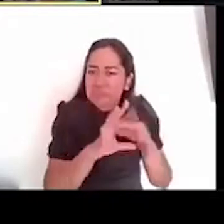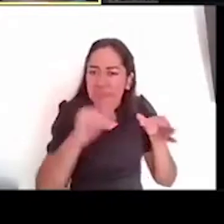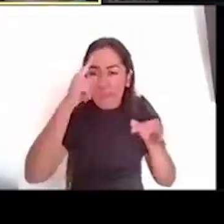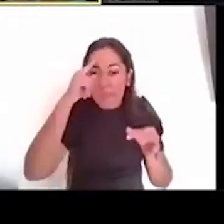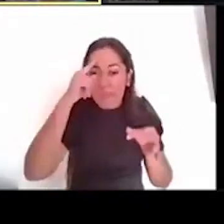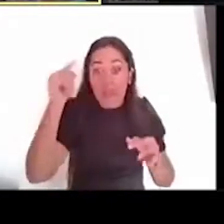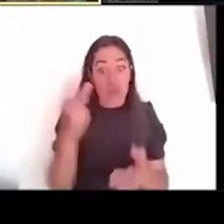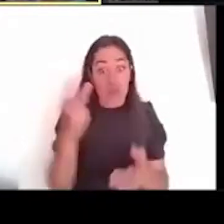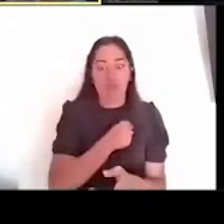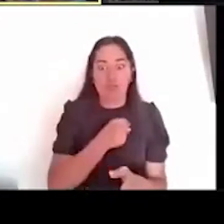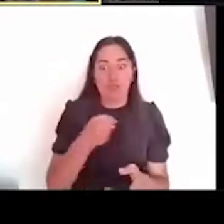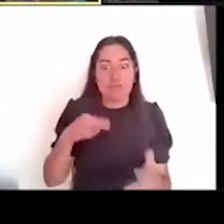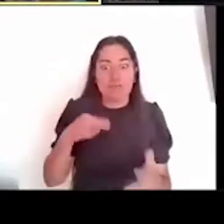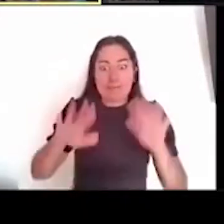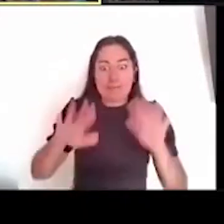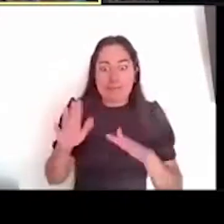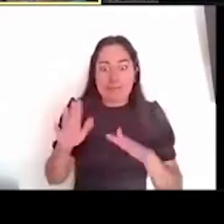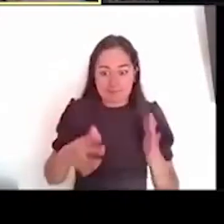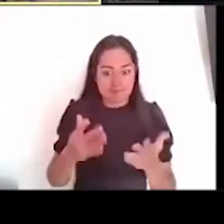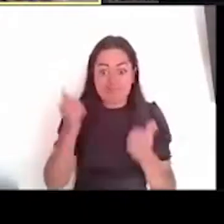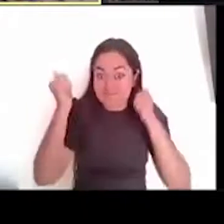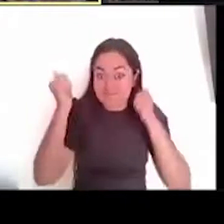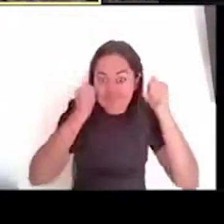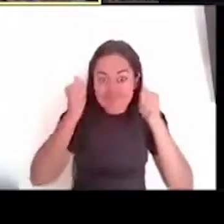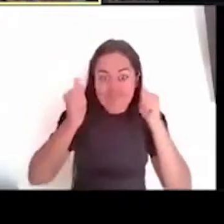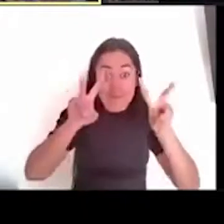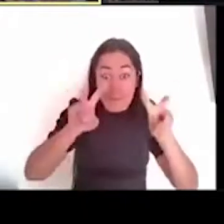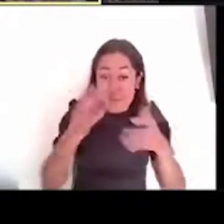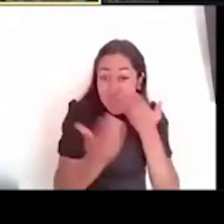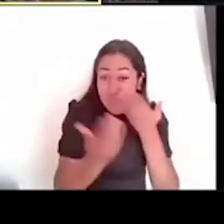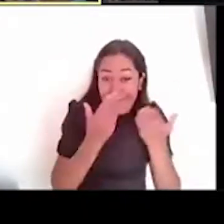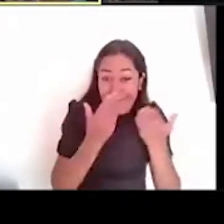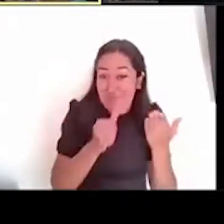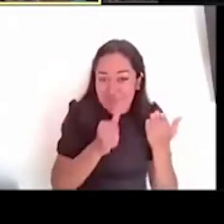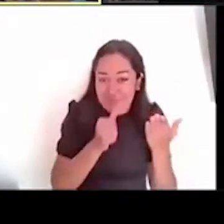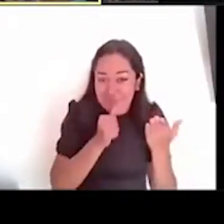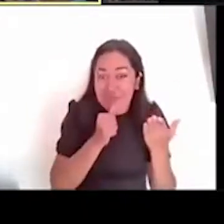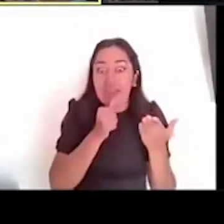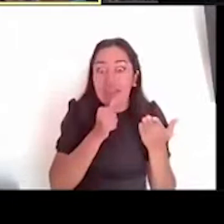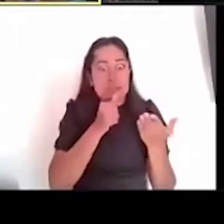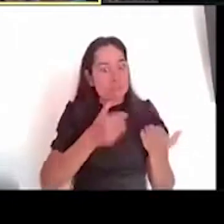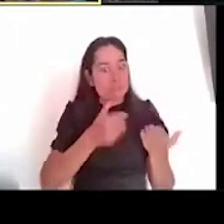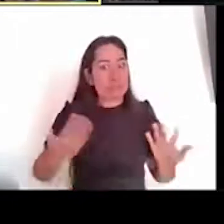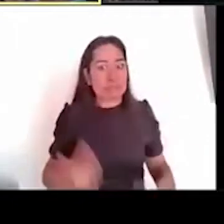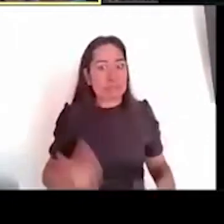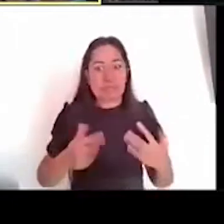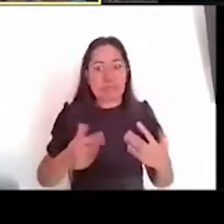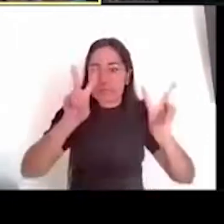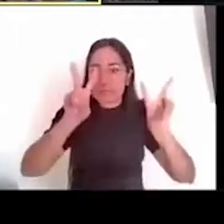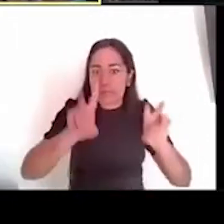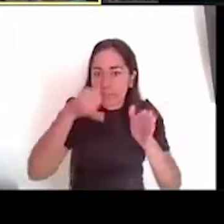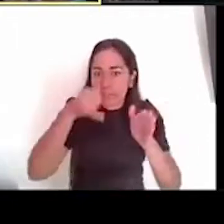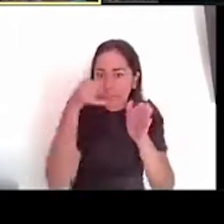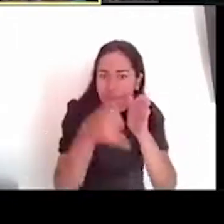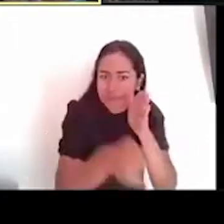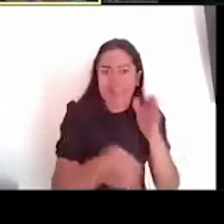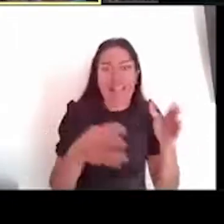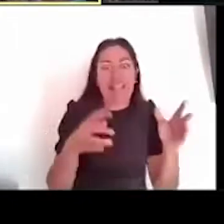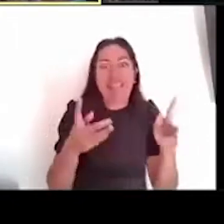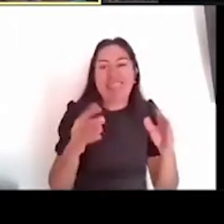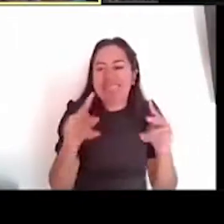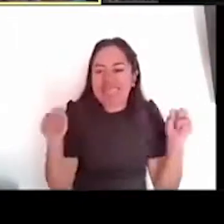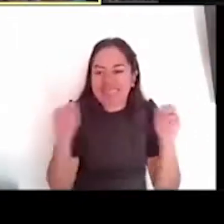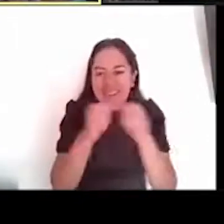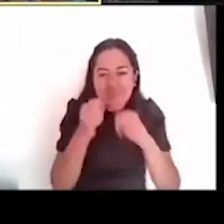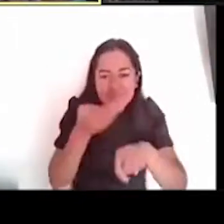en estas lecturas arqueológicas, la grandeza, la grandeza de, de templo mayor, ¿no? Y, bueno, espero